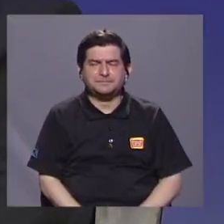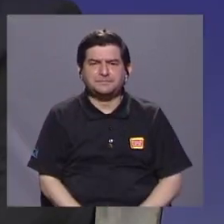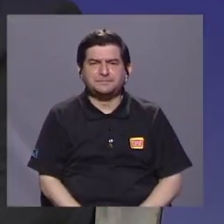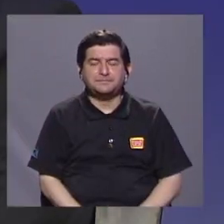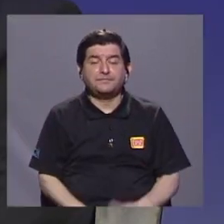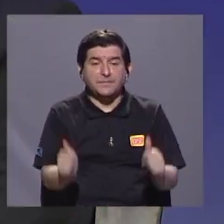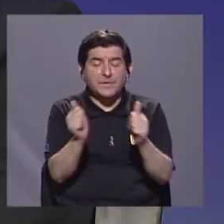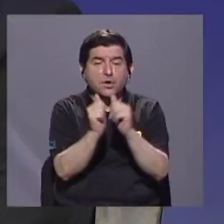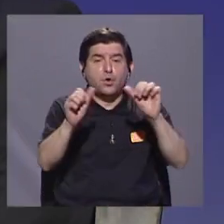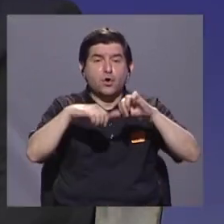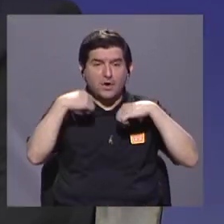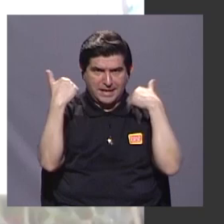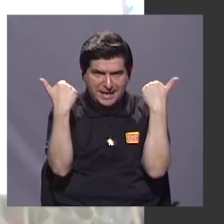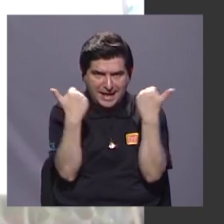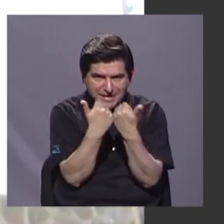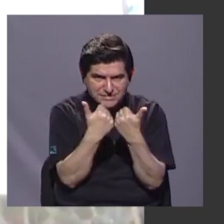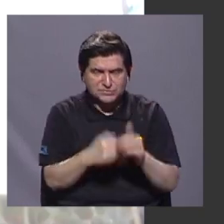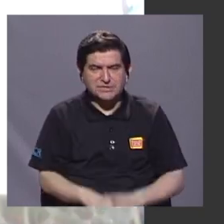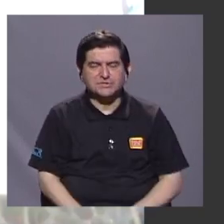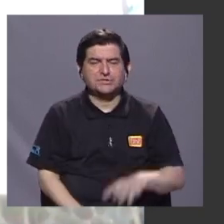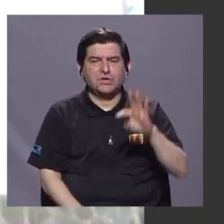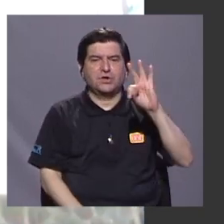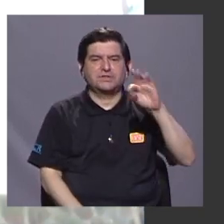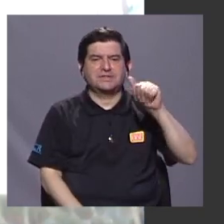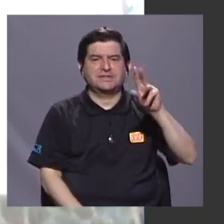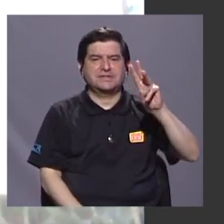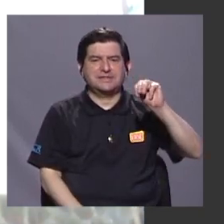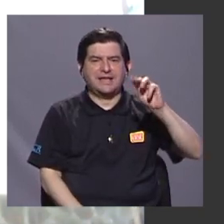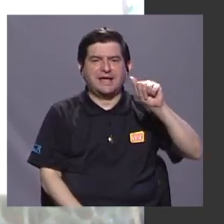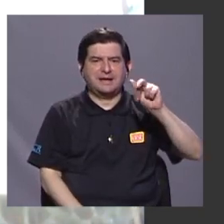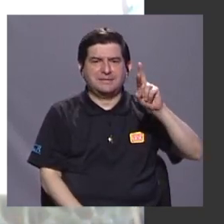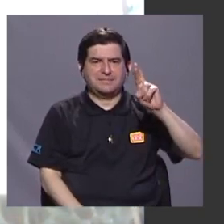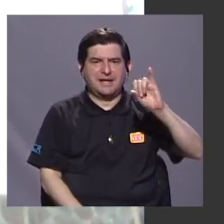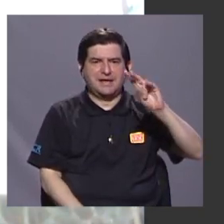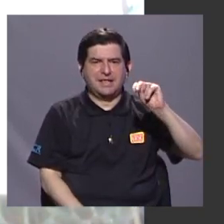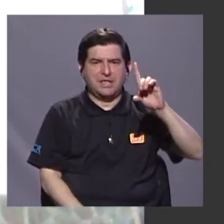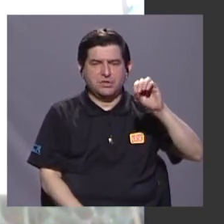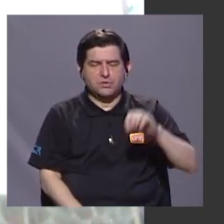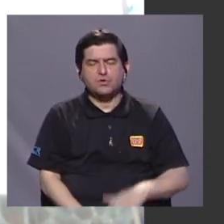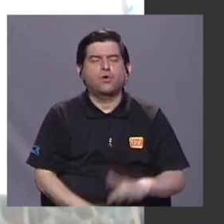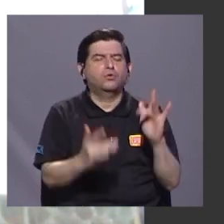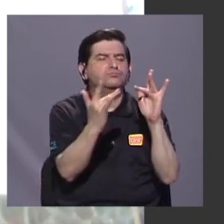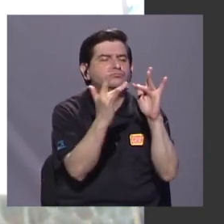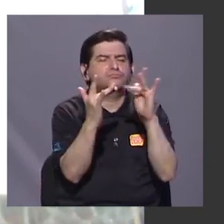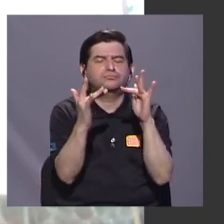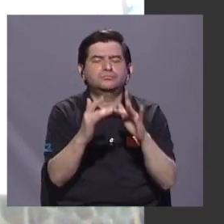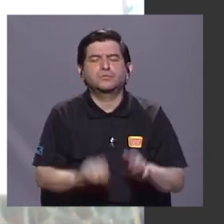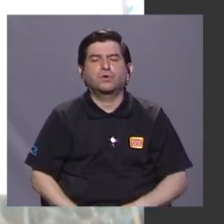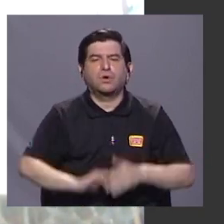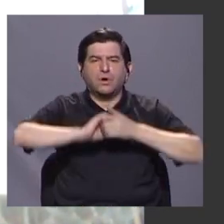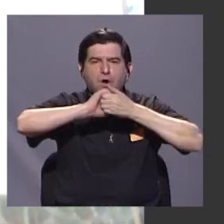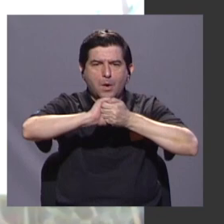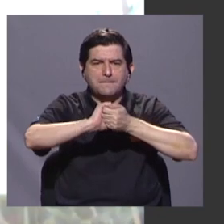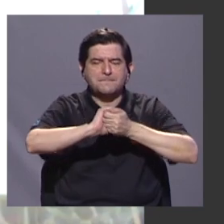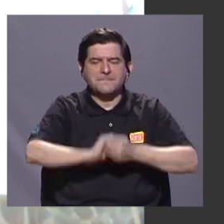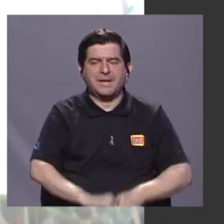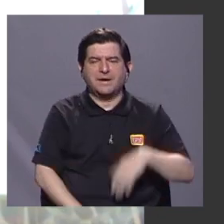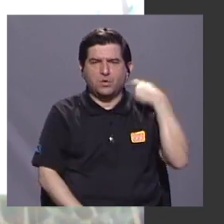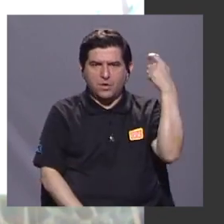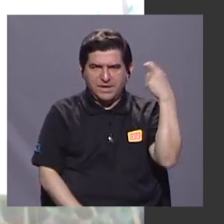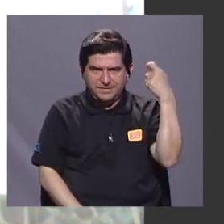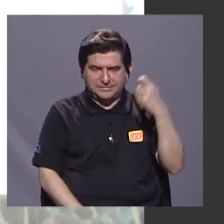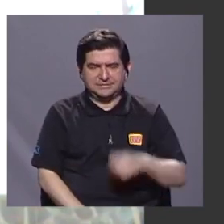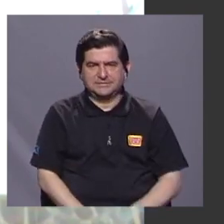asociación de este entonces de Tamarindo, que era Promejora, empezamos a contactar Copeguanacaste. Y